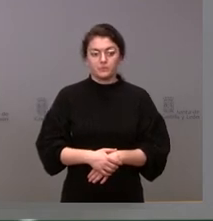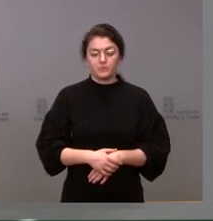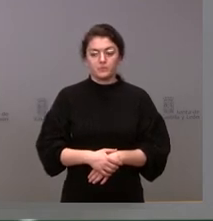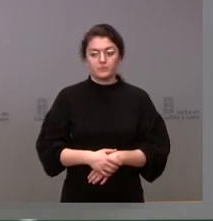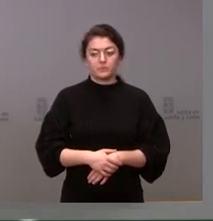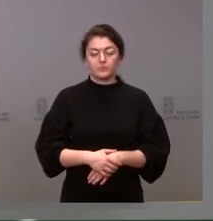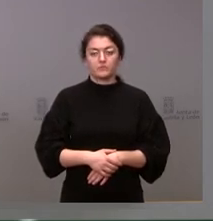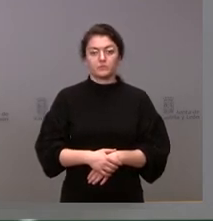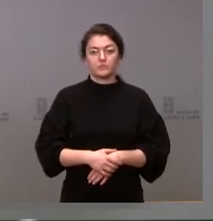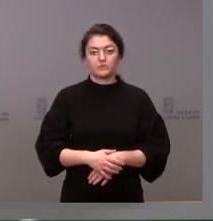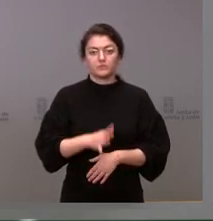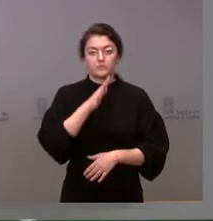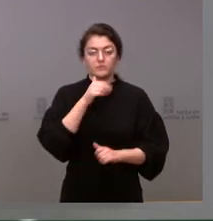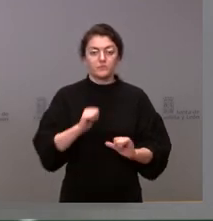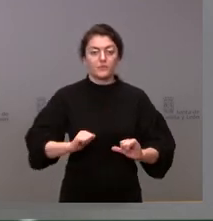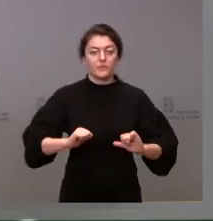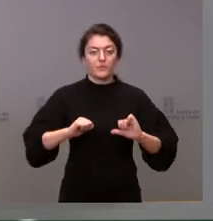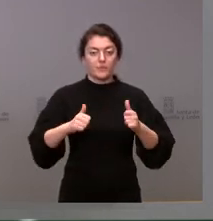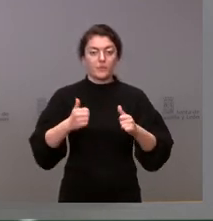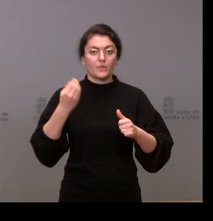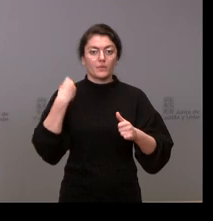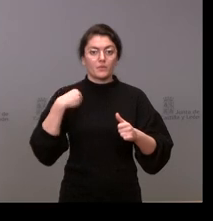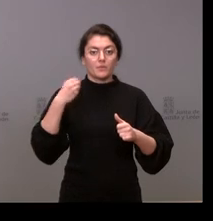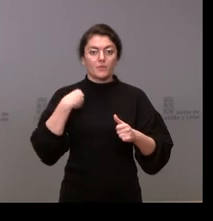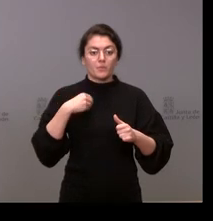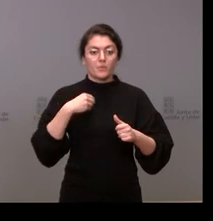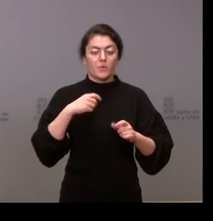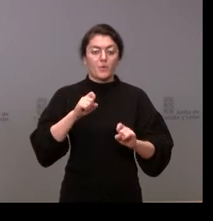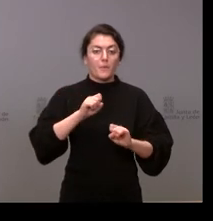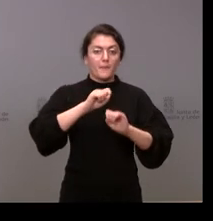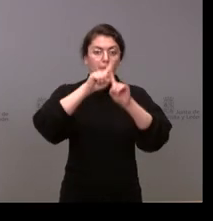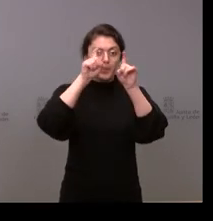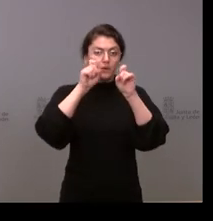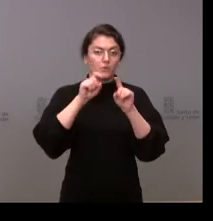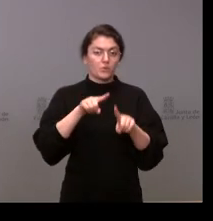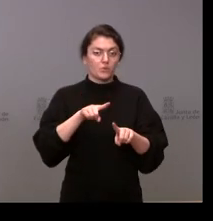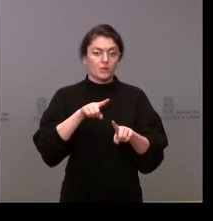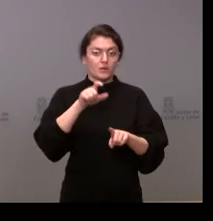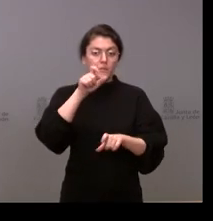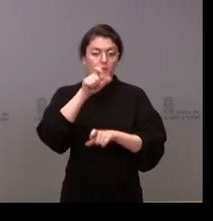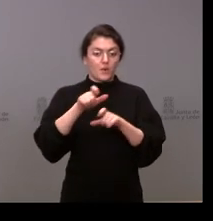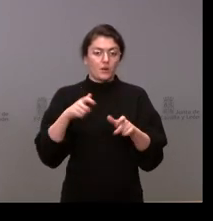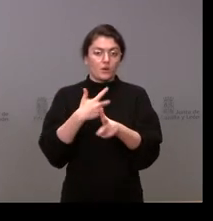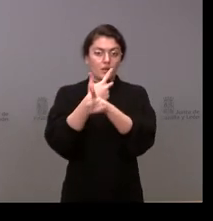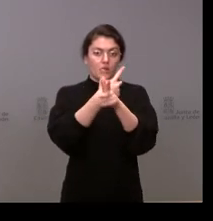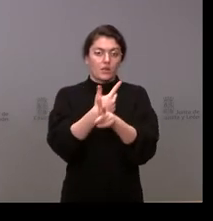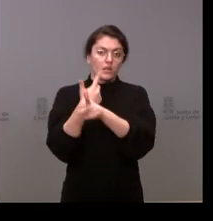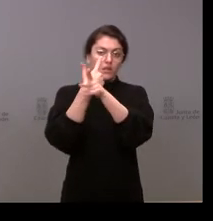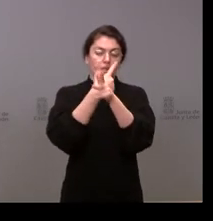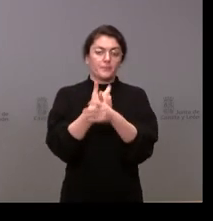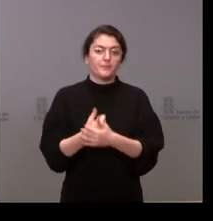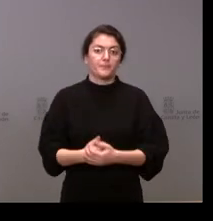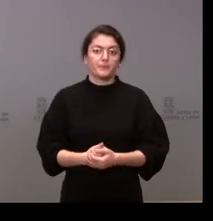vamos a iniciar en este punto como siempre el turno de preguntas de los profesionales que nos siguen por videoconferencia lo